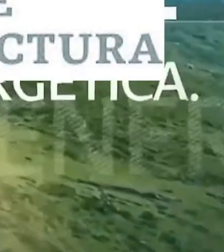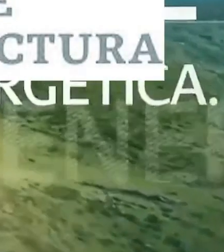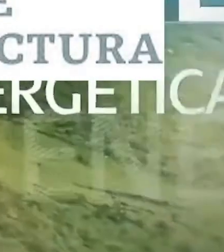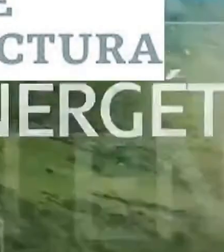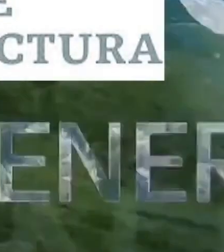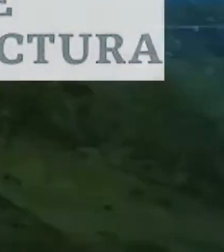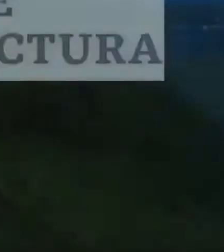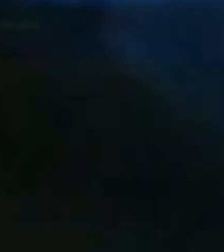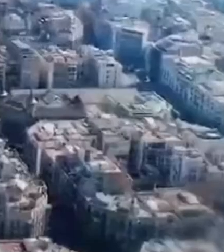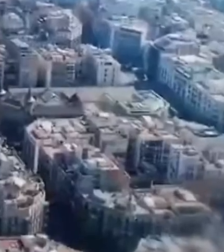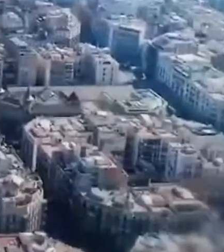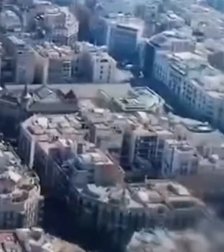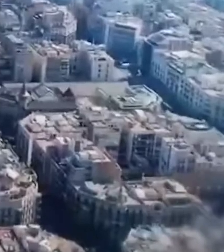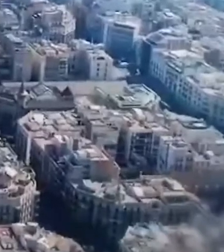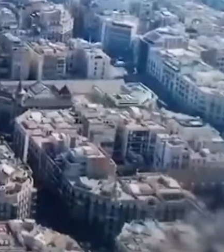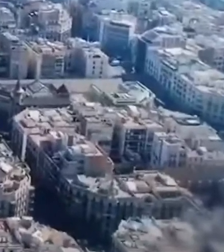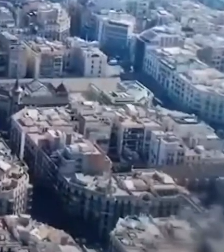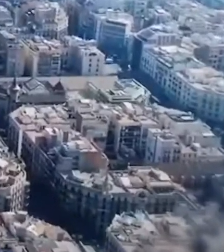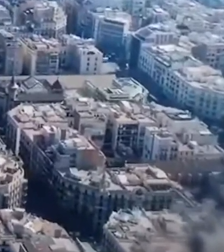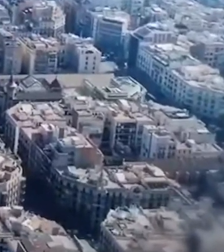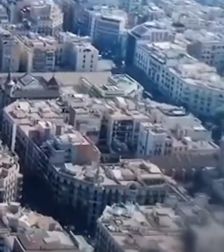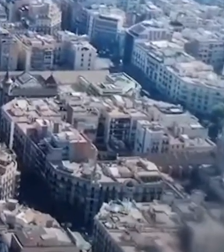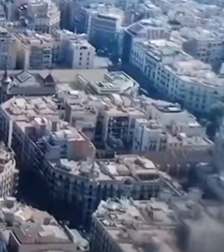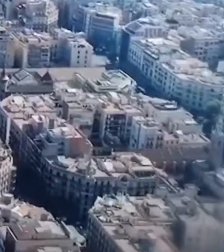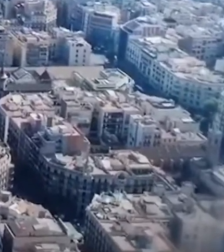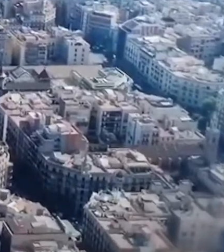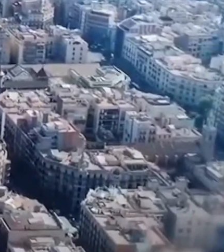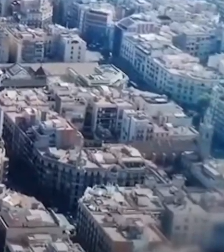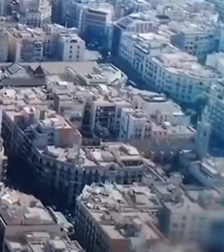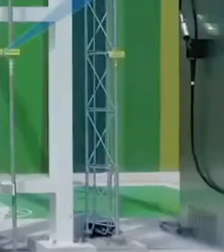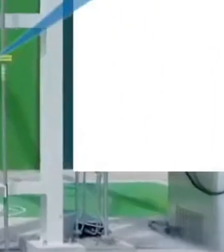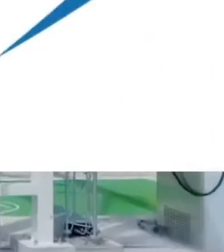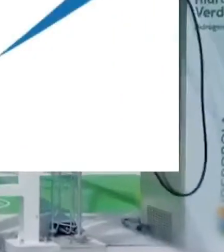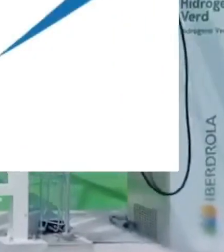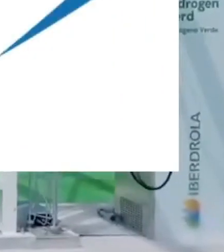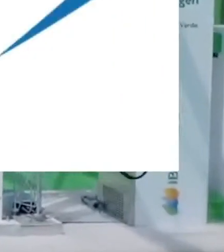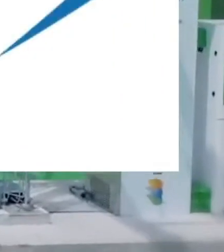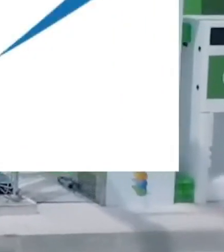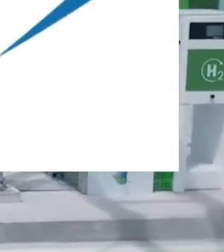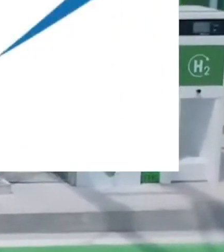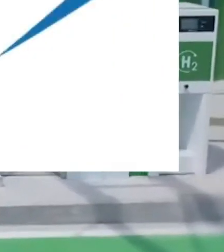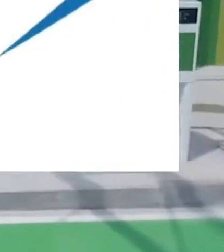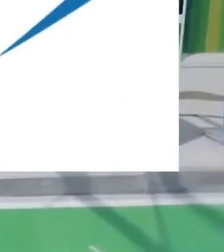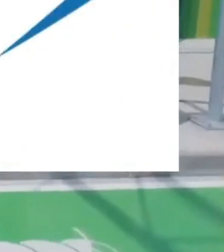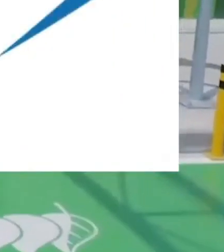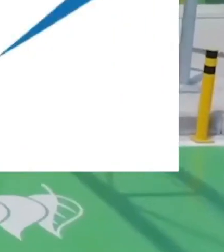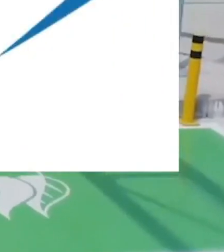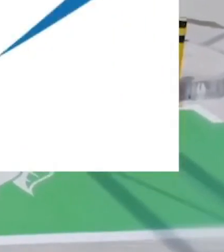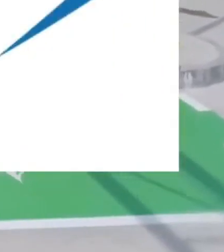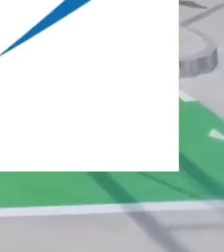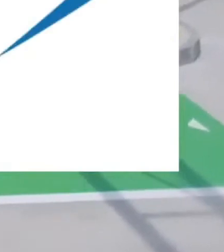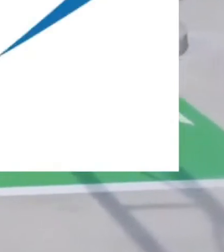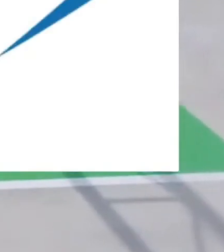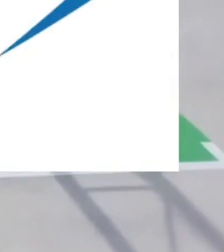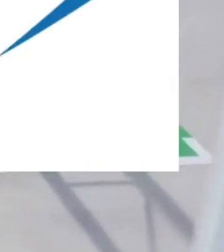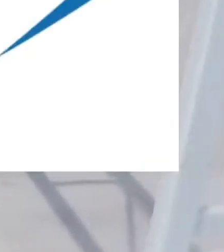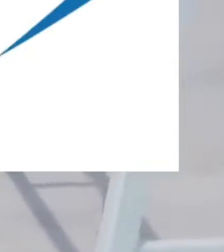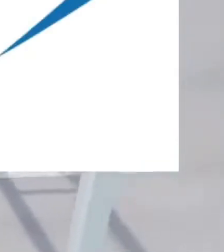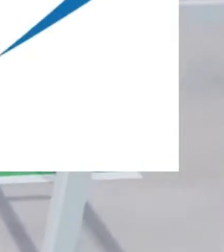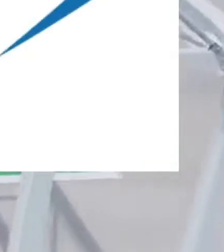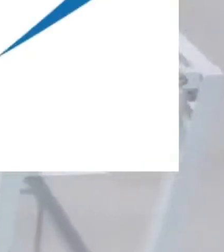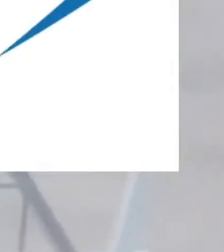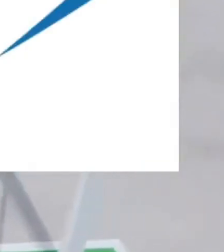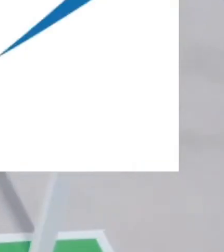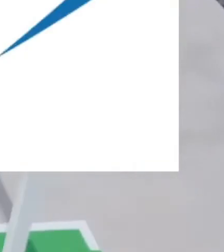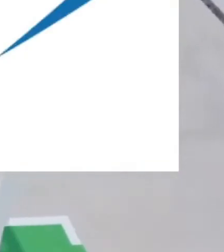FONADIN, y de un mecanismo financiero privado administrado por México, Infrastructure Partners, y será con